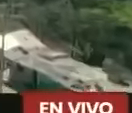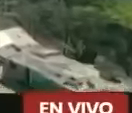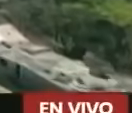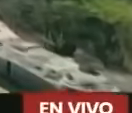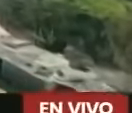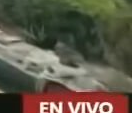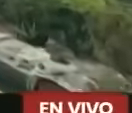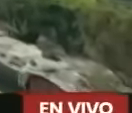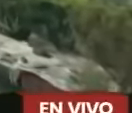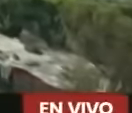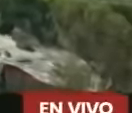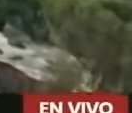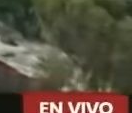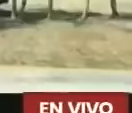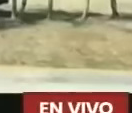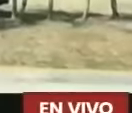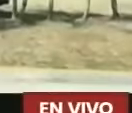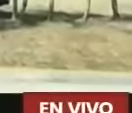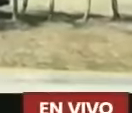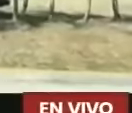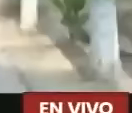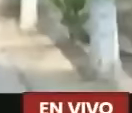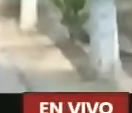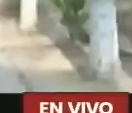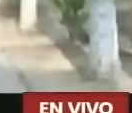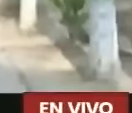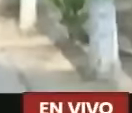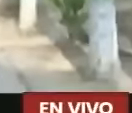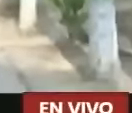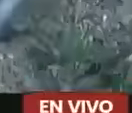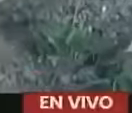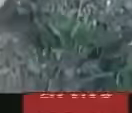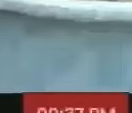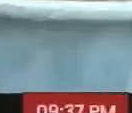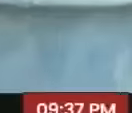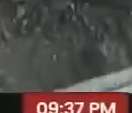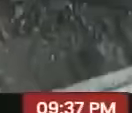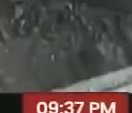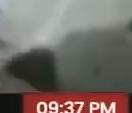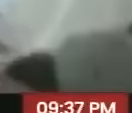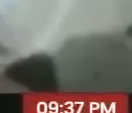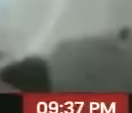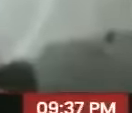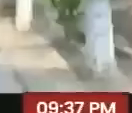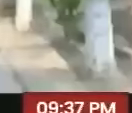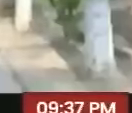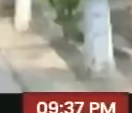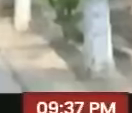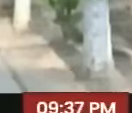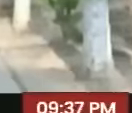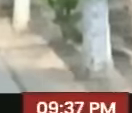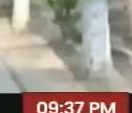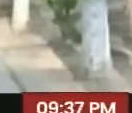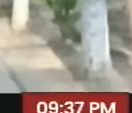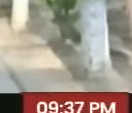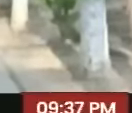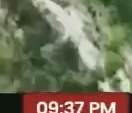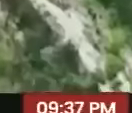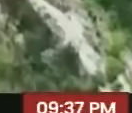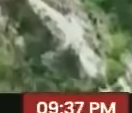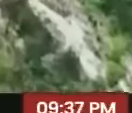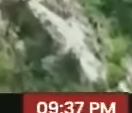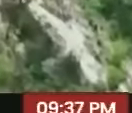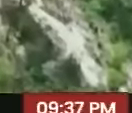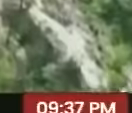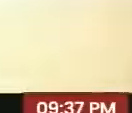fue donde se desarrolló el proyecto La Fuga, un proyecto que a punta de pico y pala, nosotros hicimos la primera